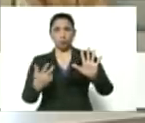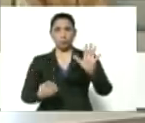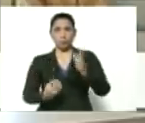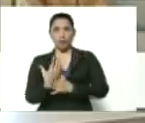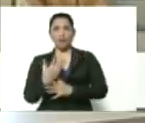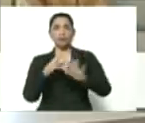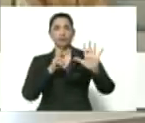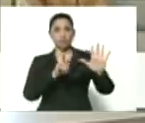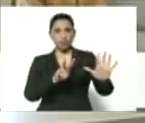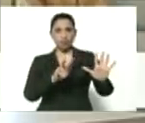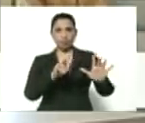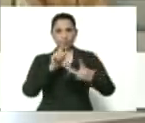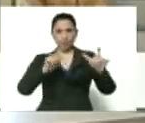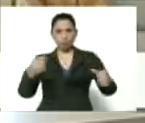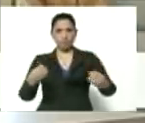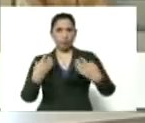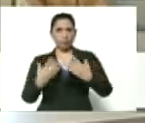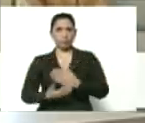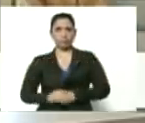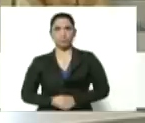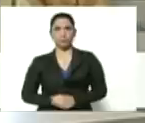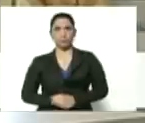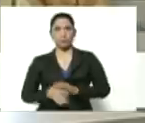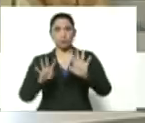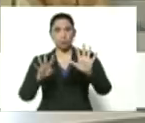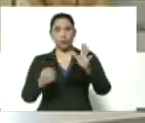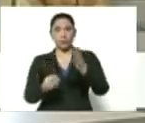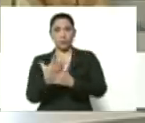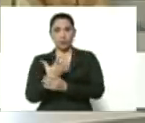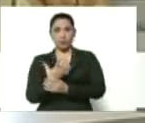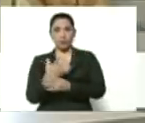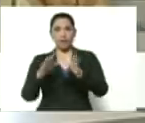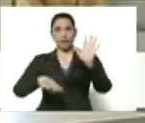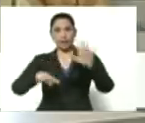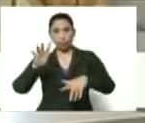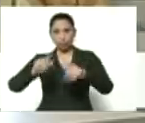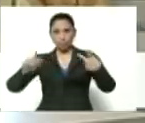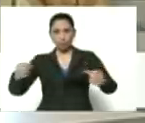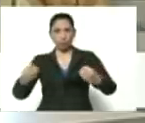casos. El 9 de mayo, 14.